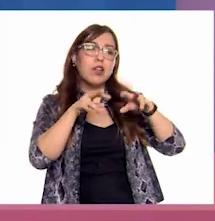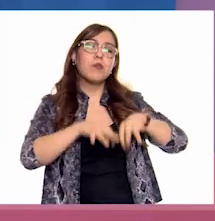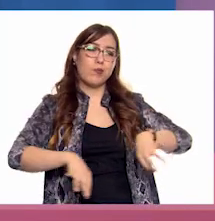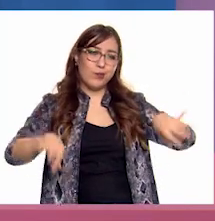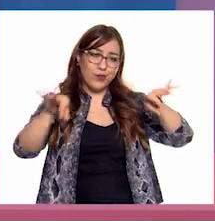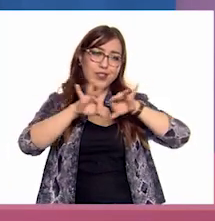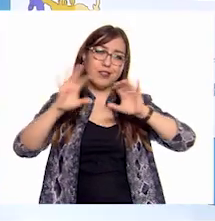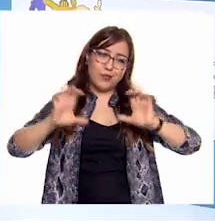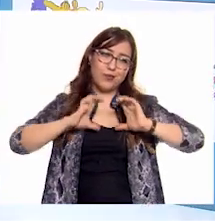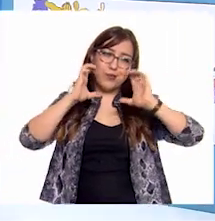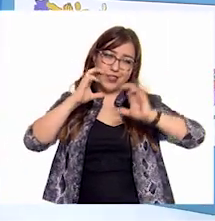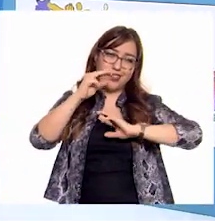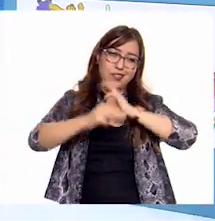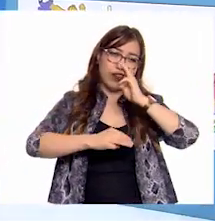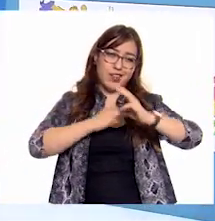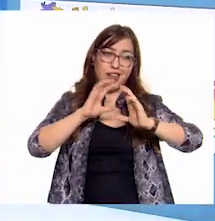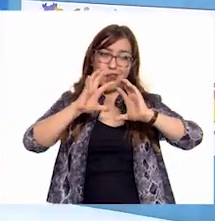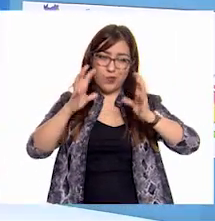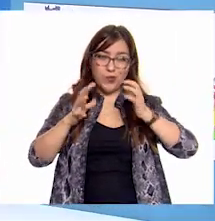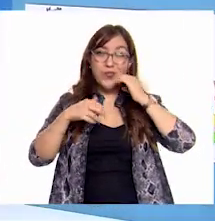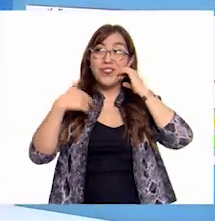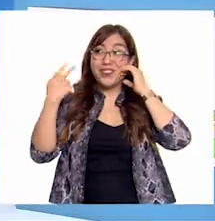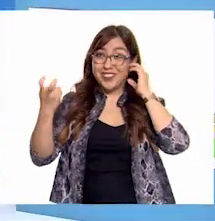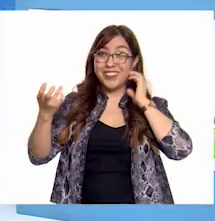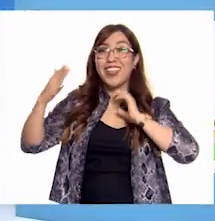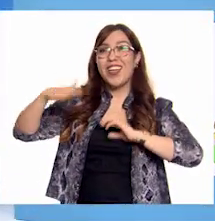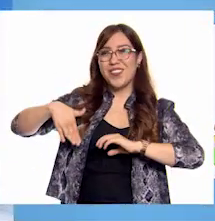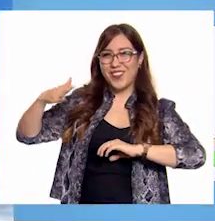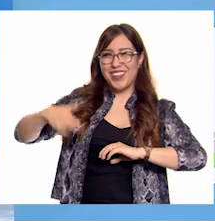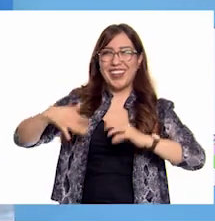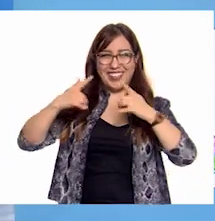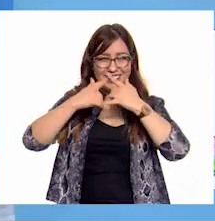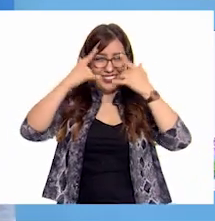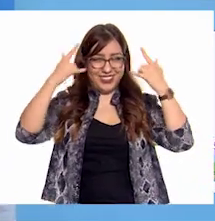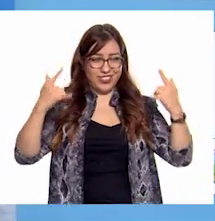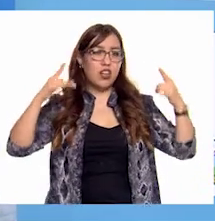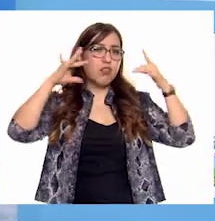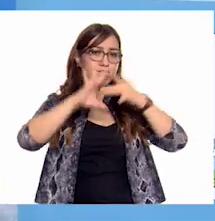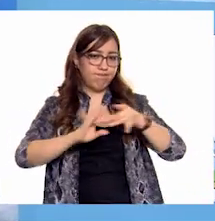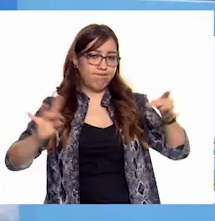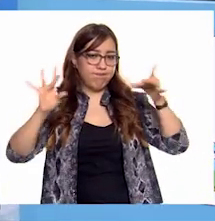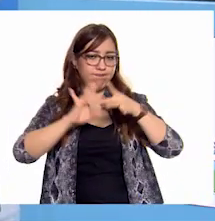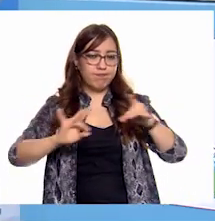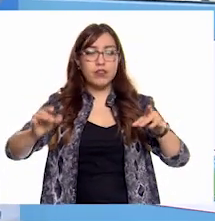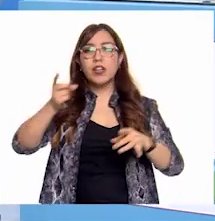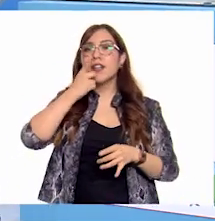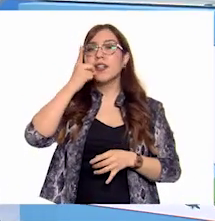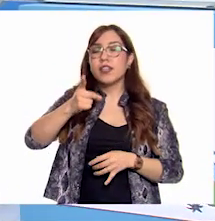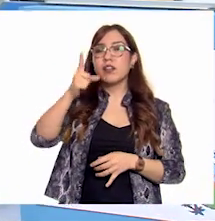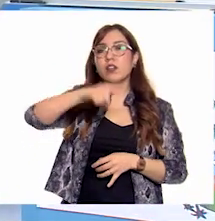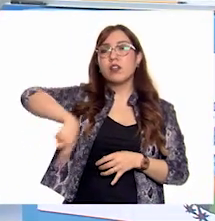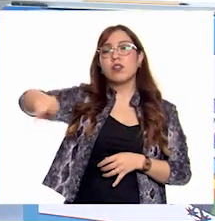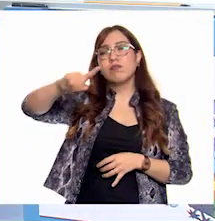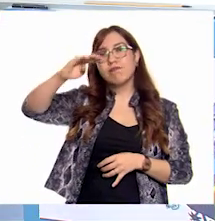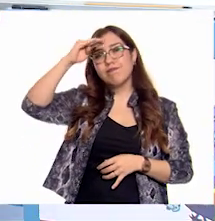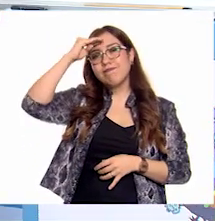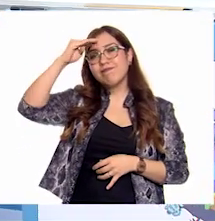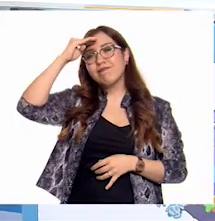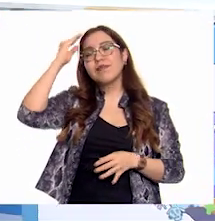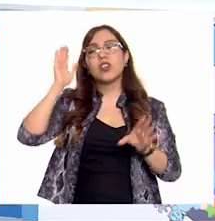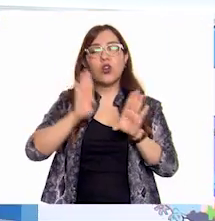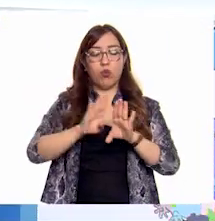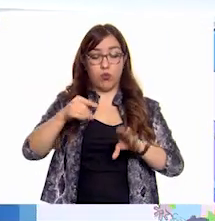medio ambiente El cuento Nos dejó mucho Que reflexionar Sobre lo que debemos hacer Tanto a manera personal Como colectivos